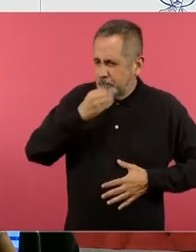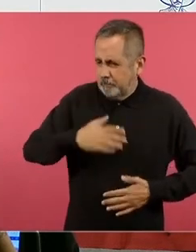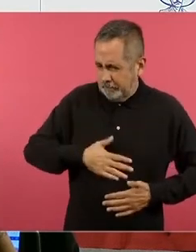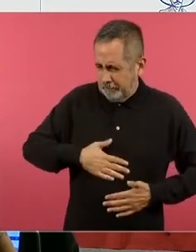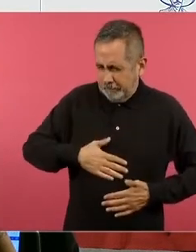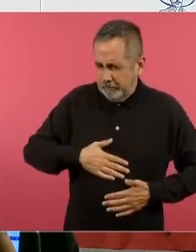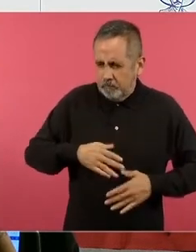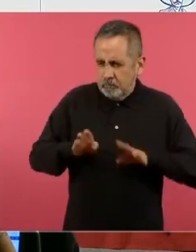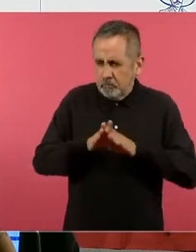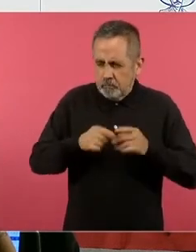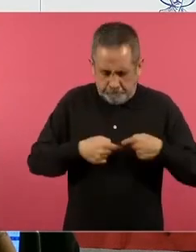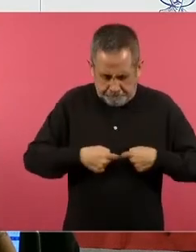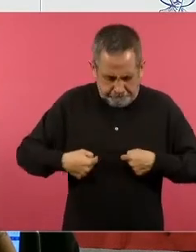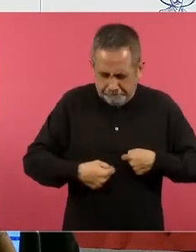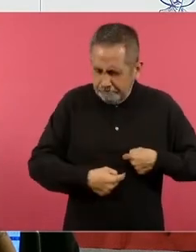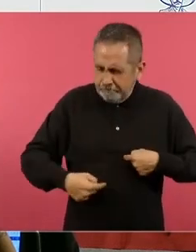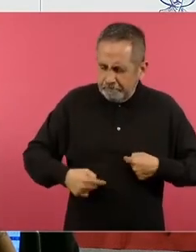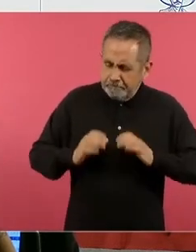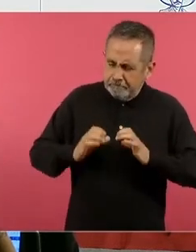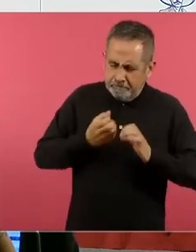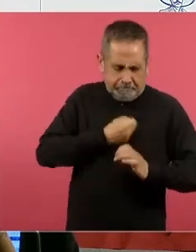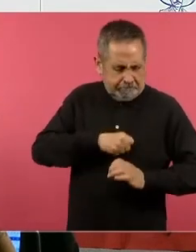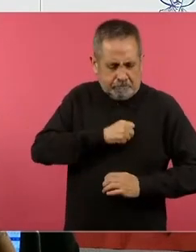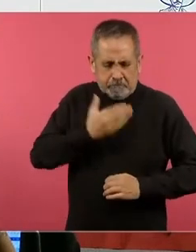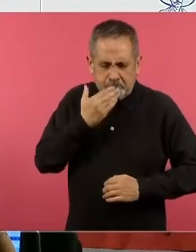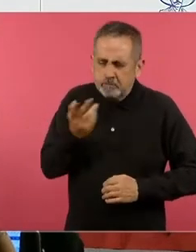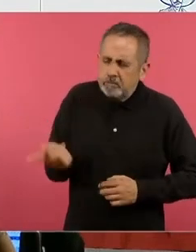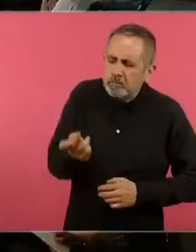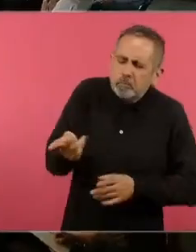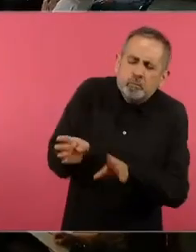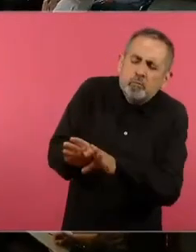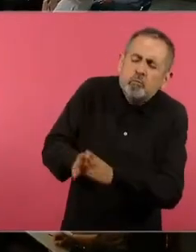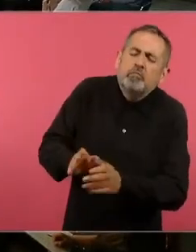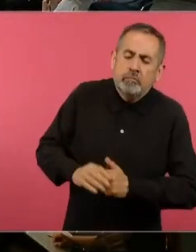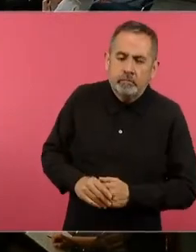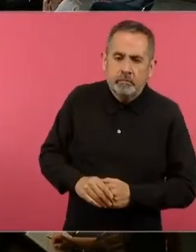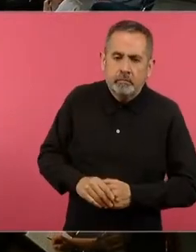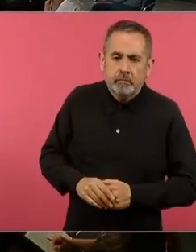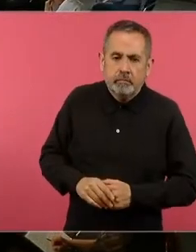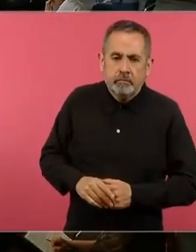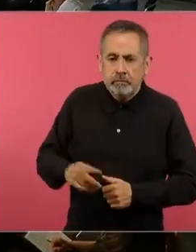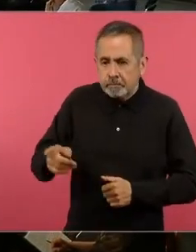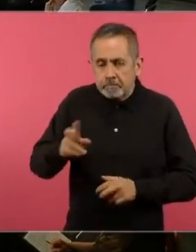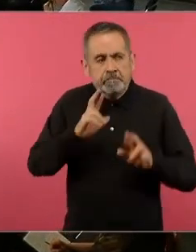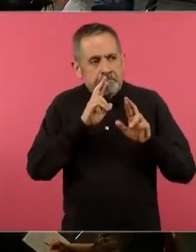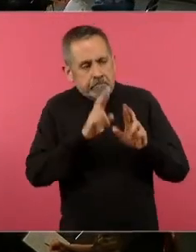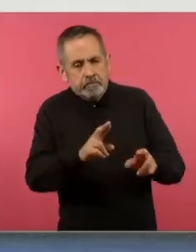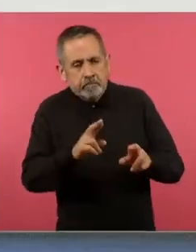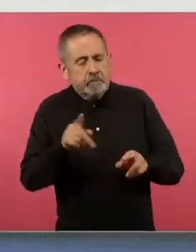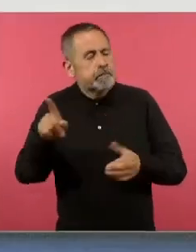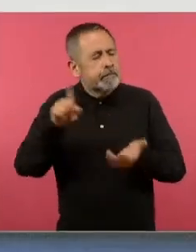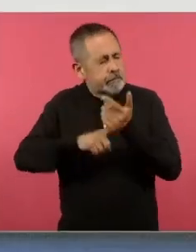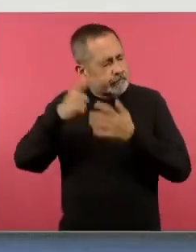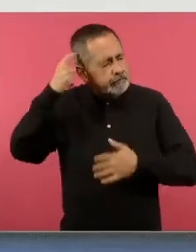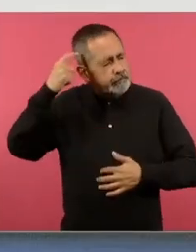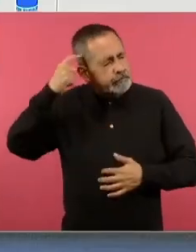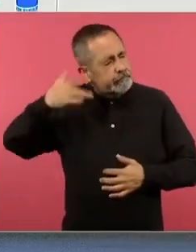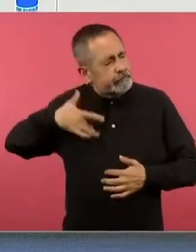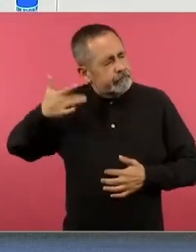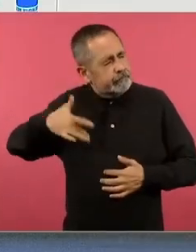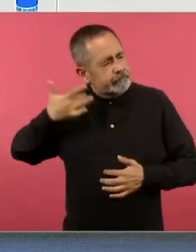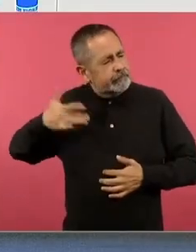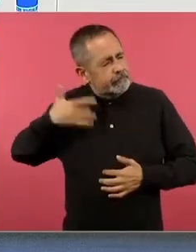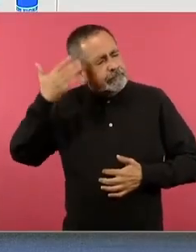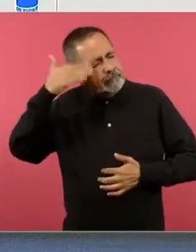el niño pueda dar respuestas no estamos pidiéndole al niño que no responda pero que responda desde su saber la siguiente